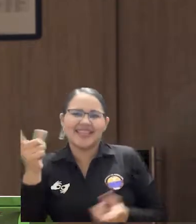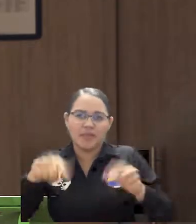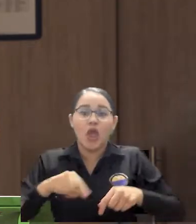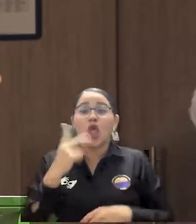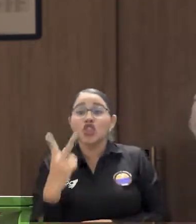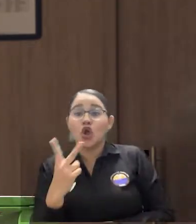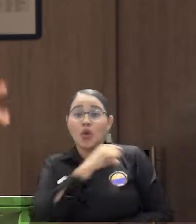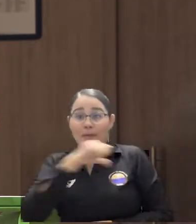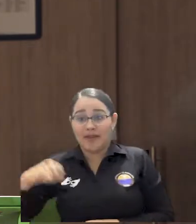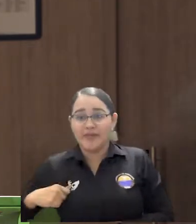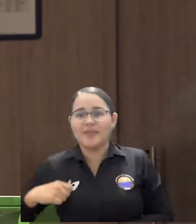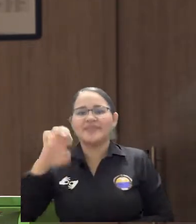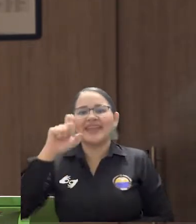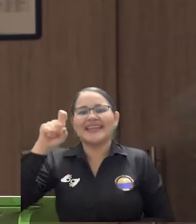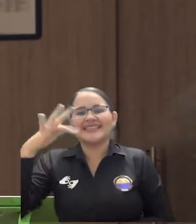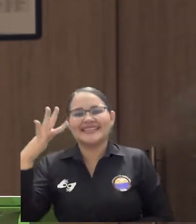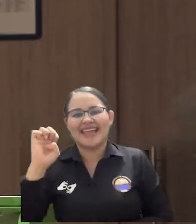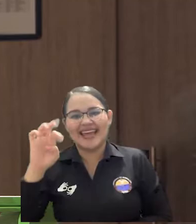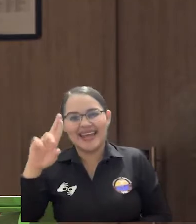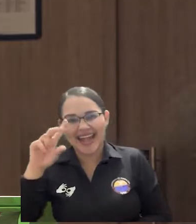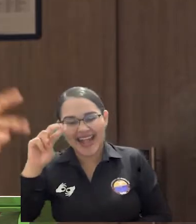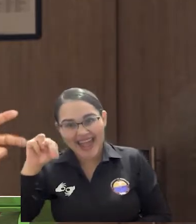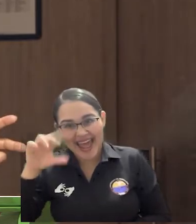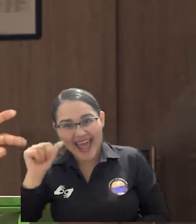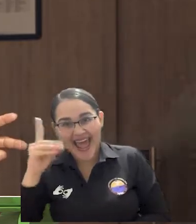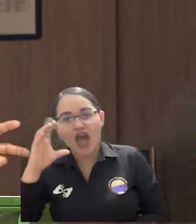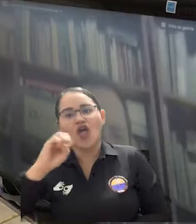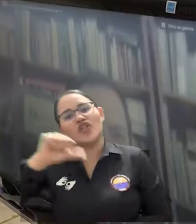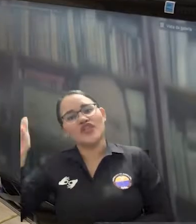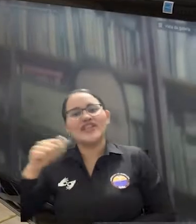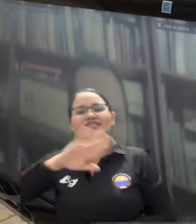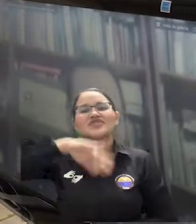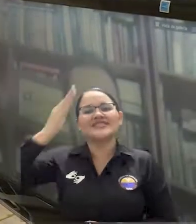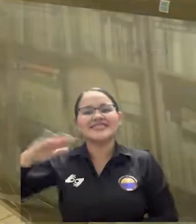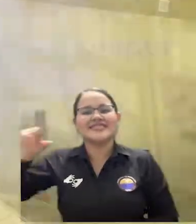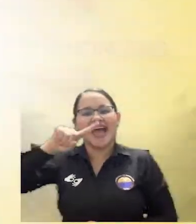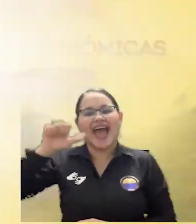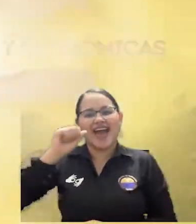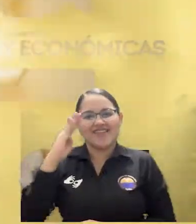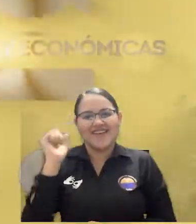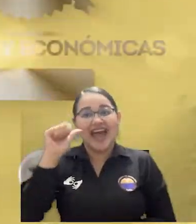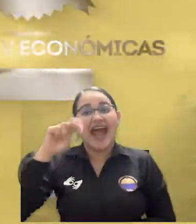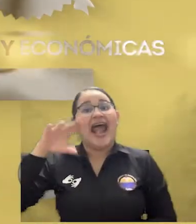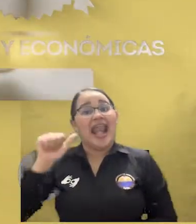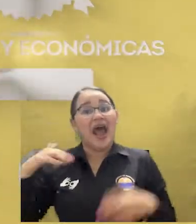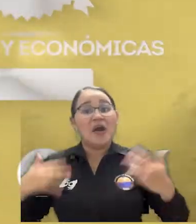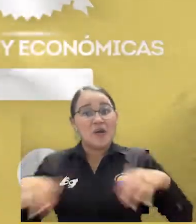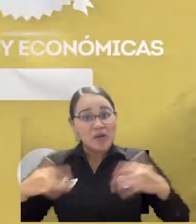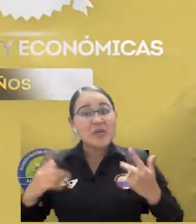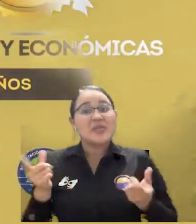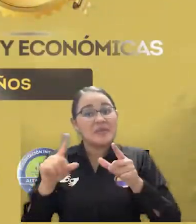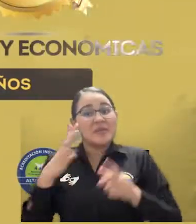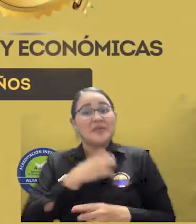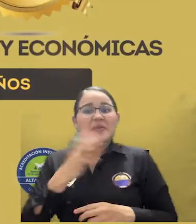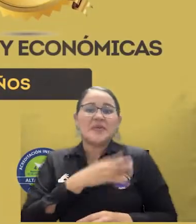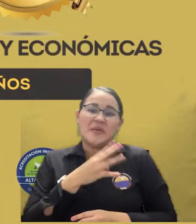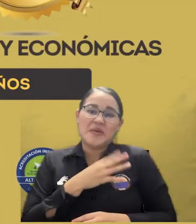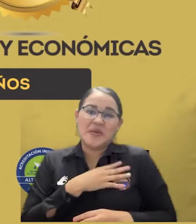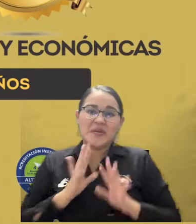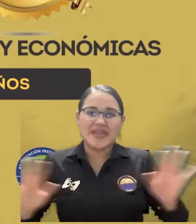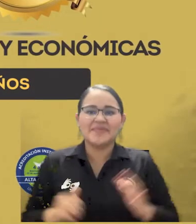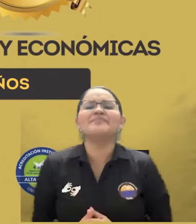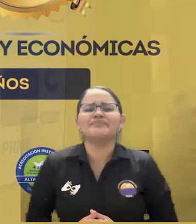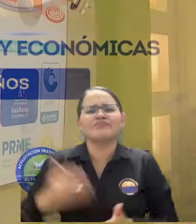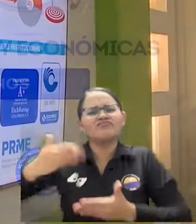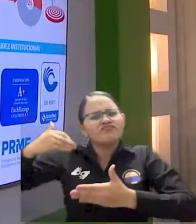y dos privadas, Externado y La Sabana. El camino a este histórico triunfo sin precedentes en la carrera académica